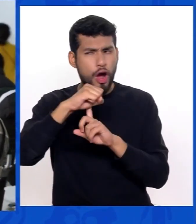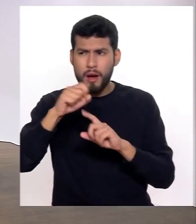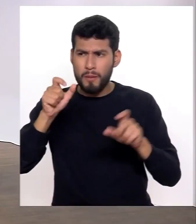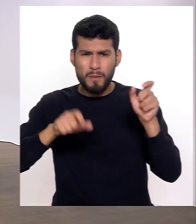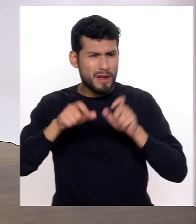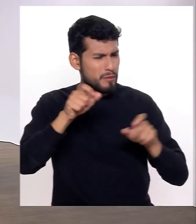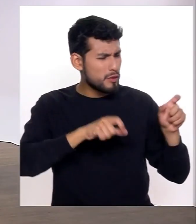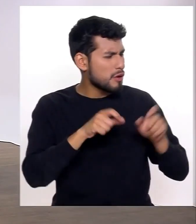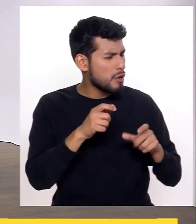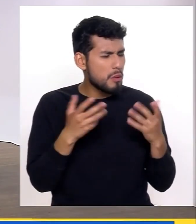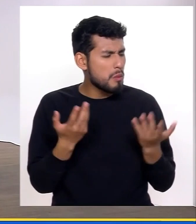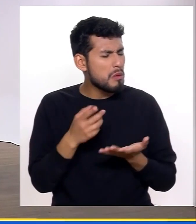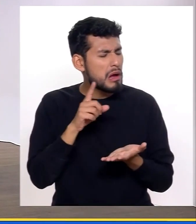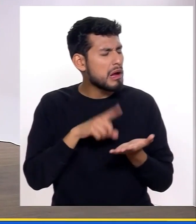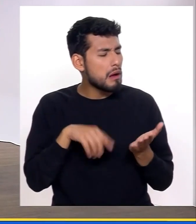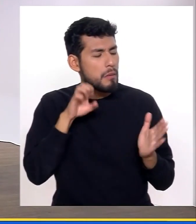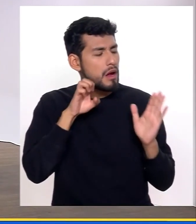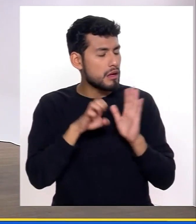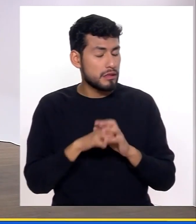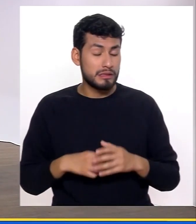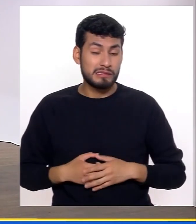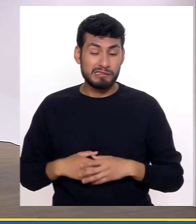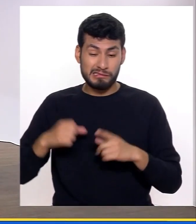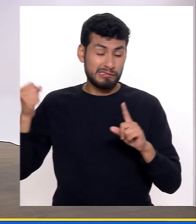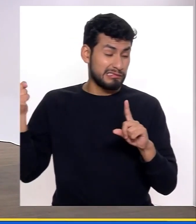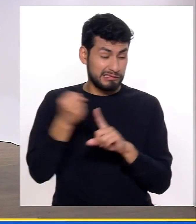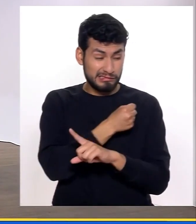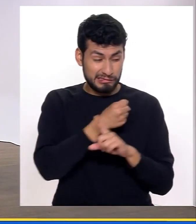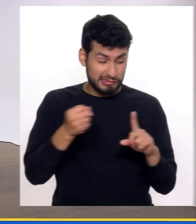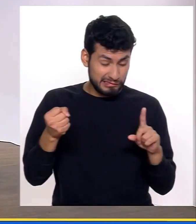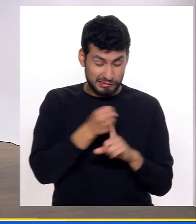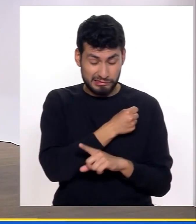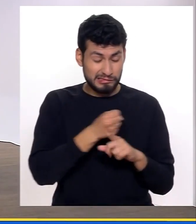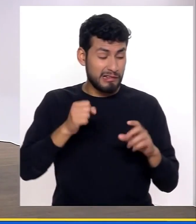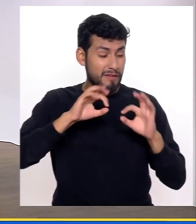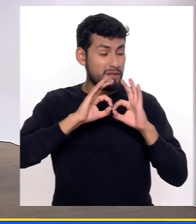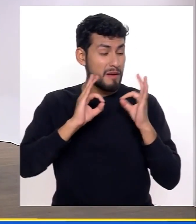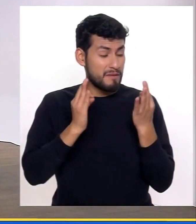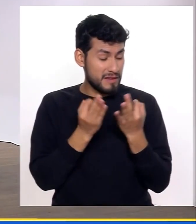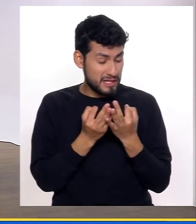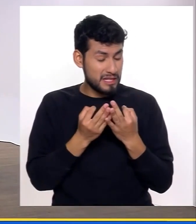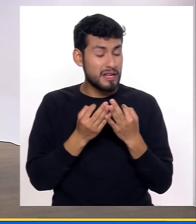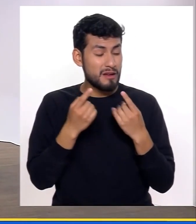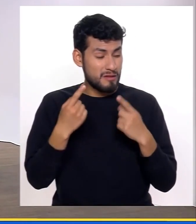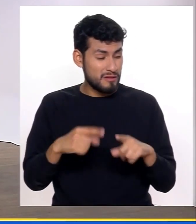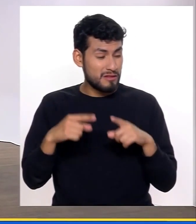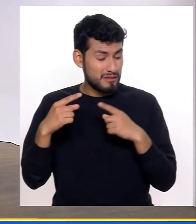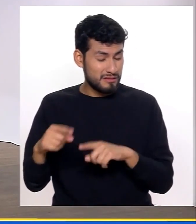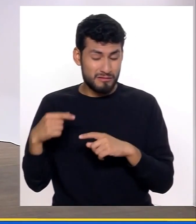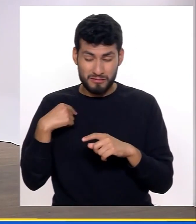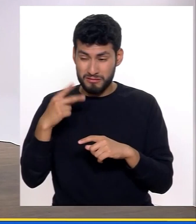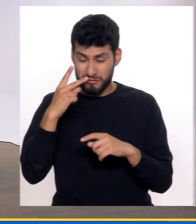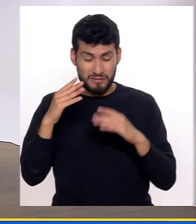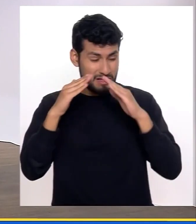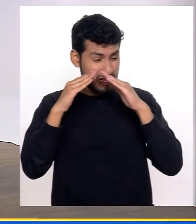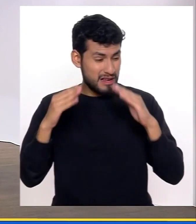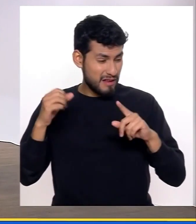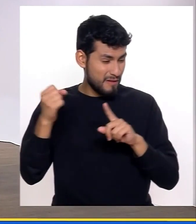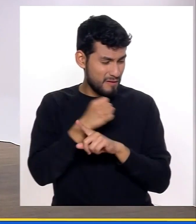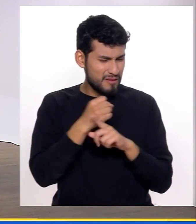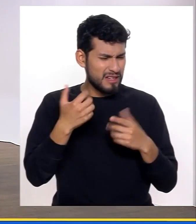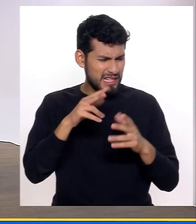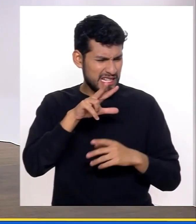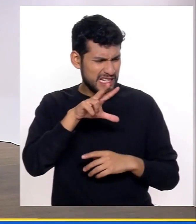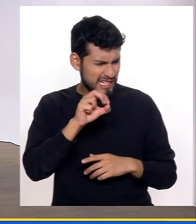Lo que es, por ejemplo, el tema, digamos, de violencia, violencia doméstica, que en nuestro medio está alrededor del 30-40